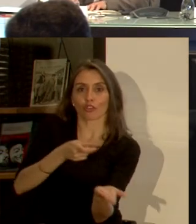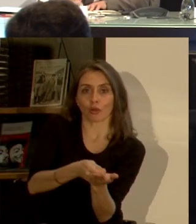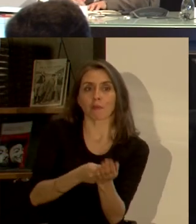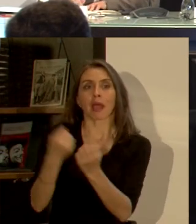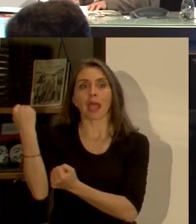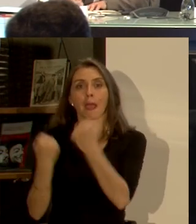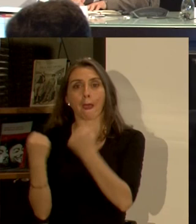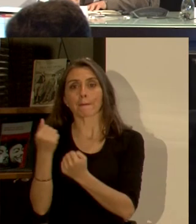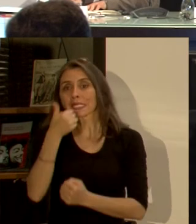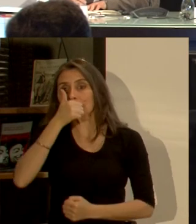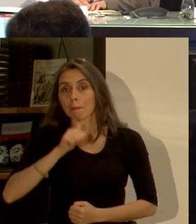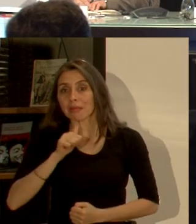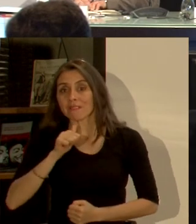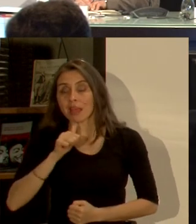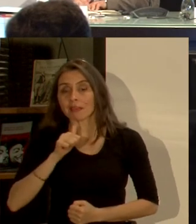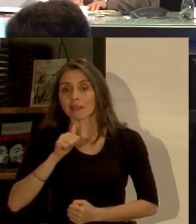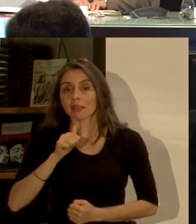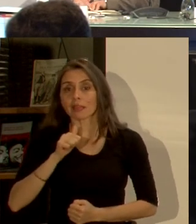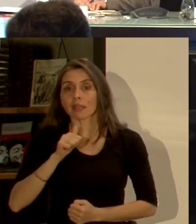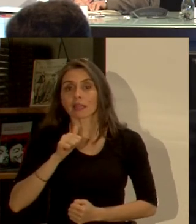privado la pueda